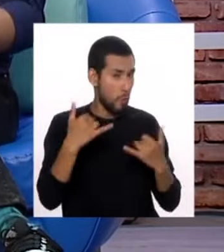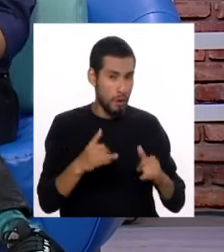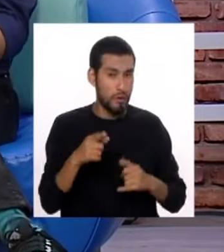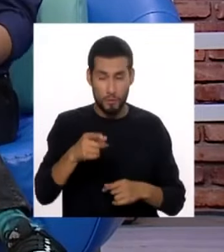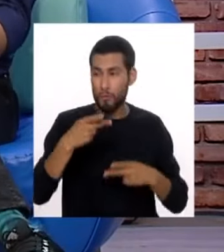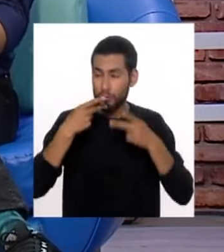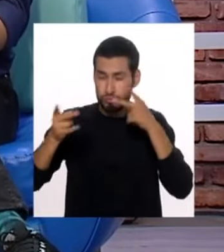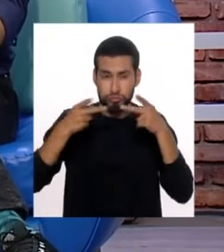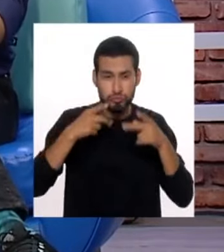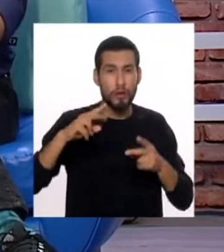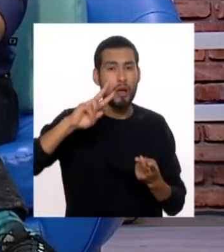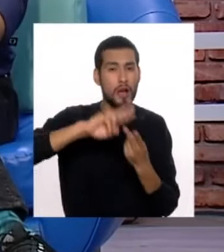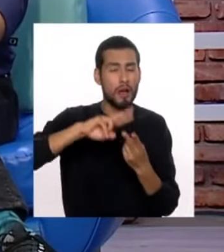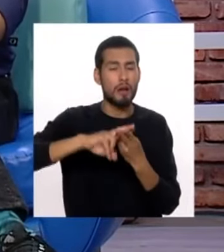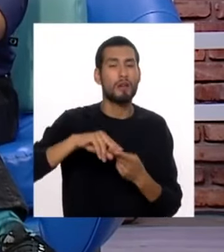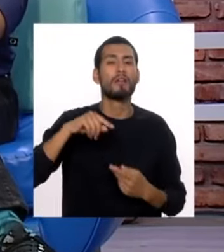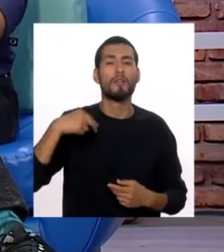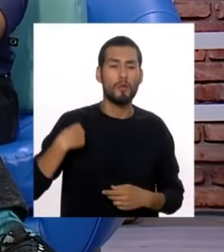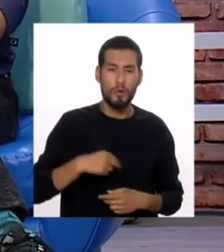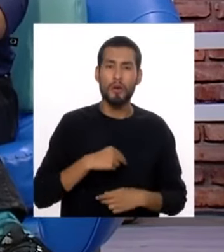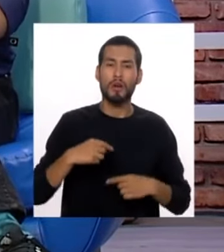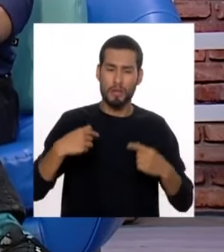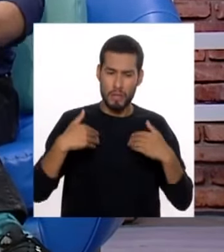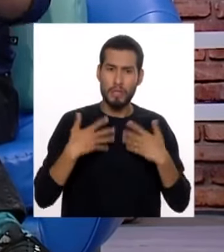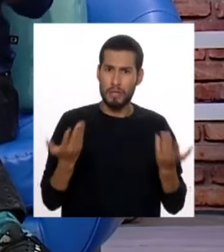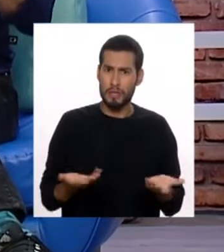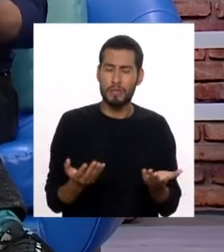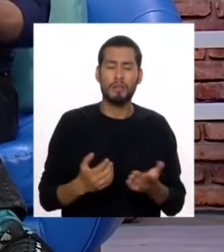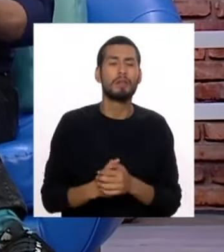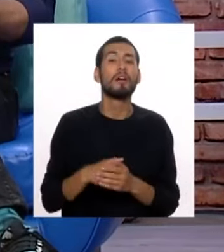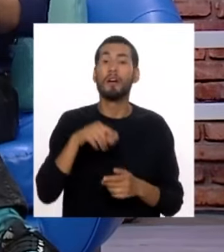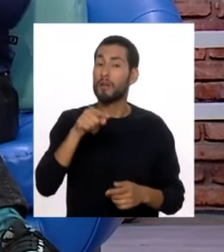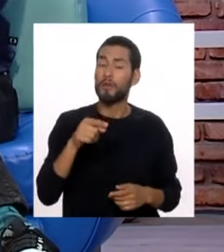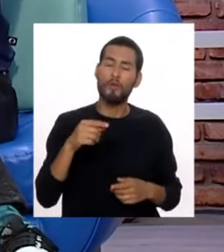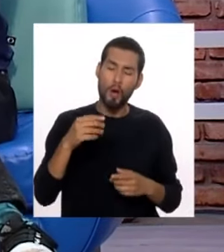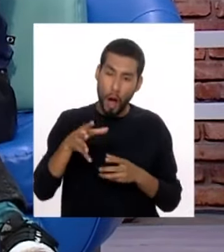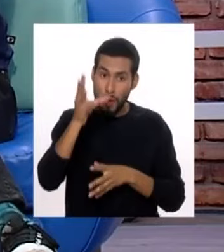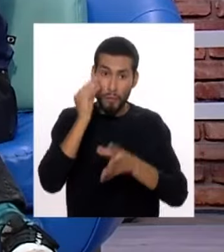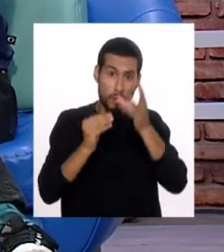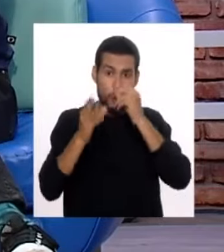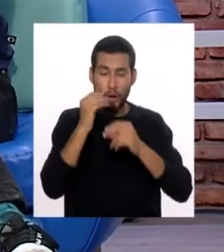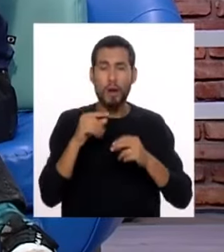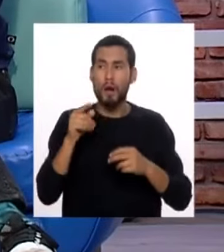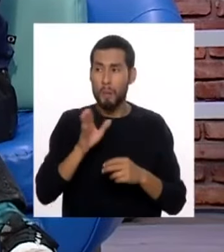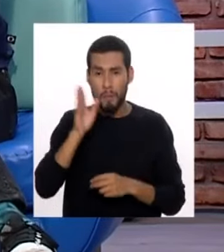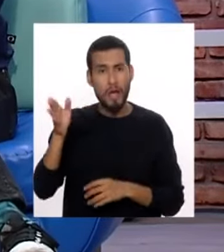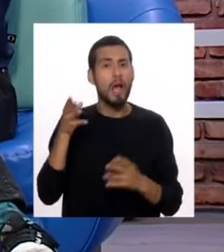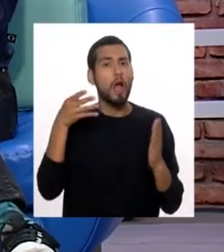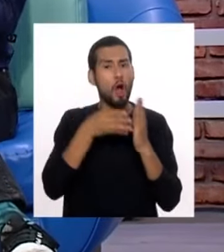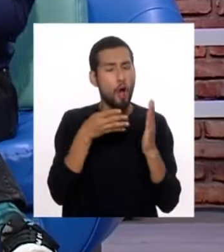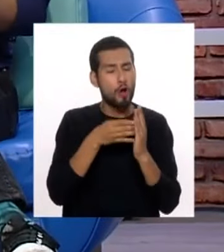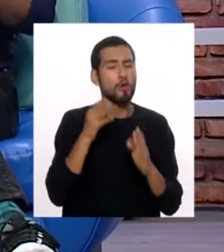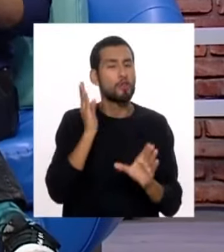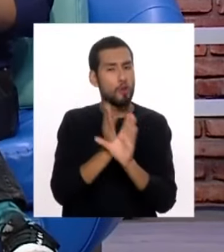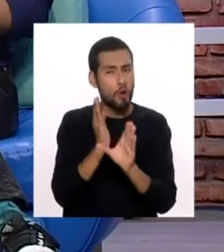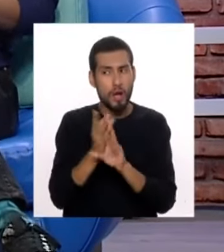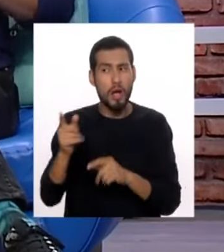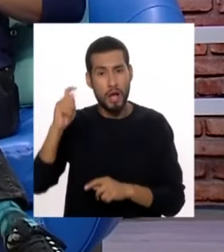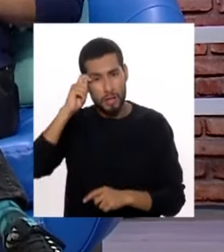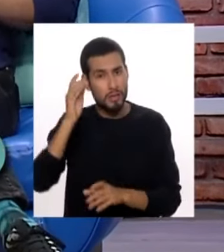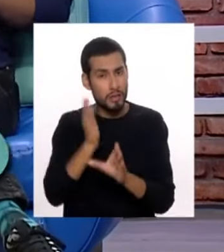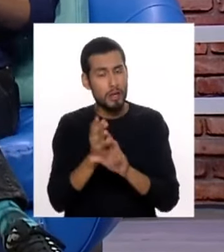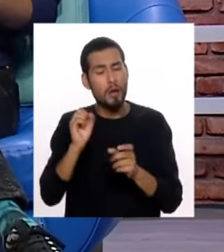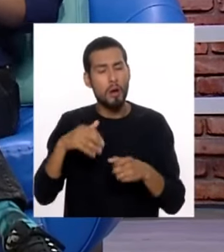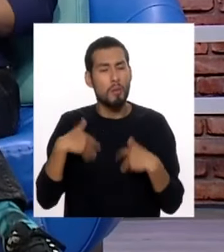en redes sociales el hashtag que tenemos. Y sobre todo, nútrete. Ve a un psicólogo, ve a un psiquiatra, para que tú